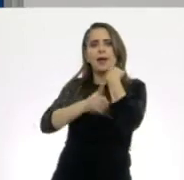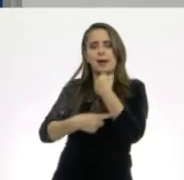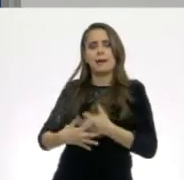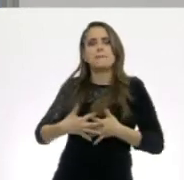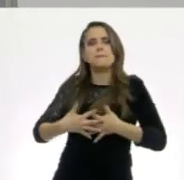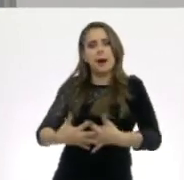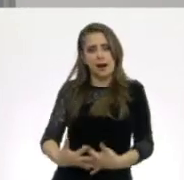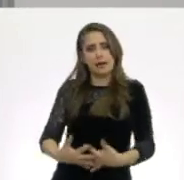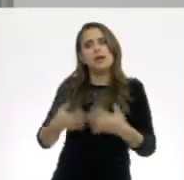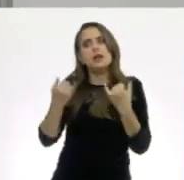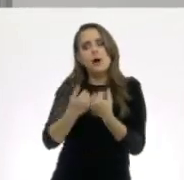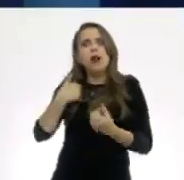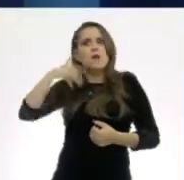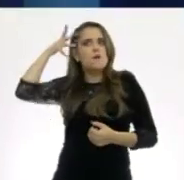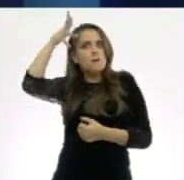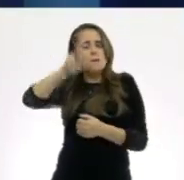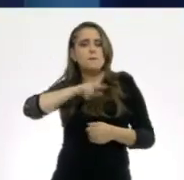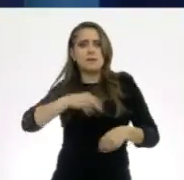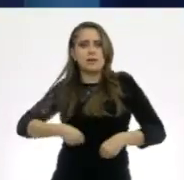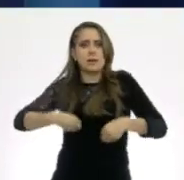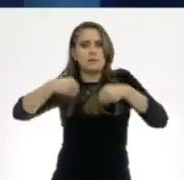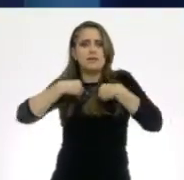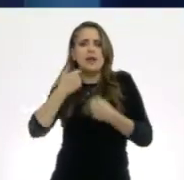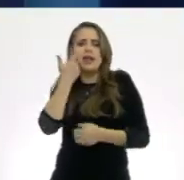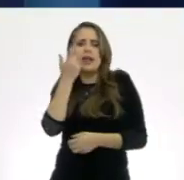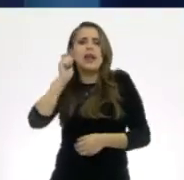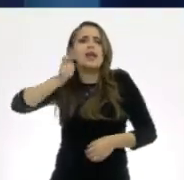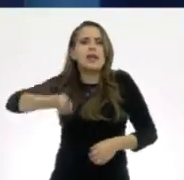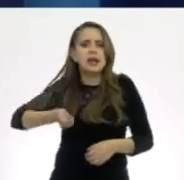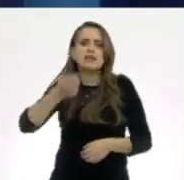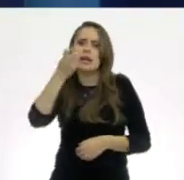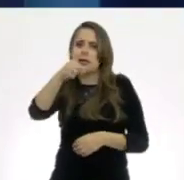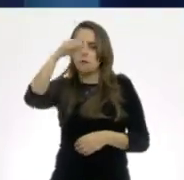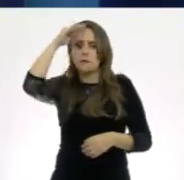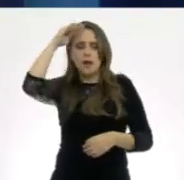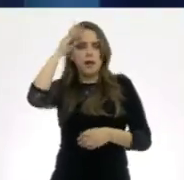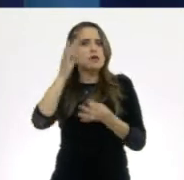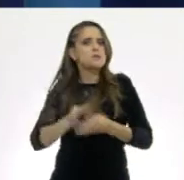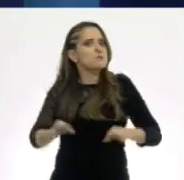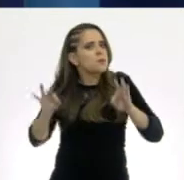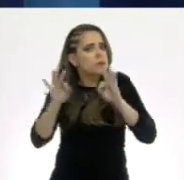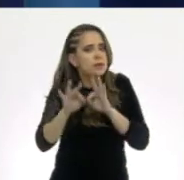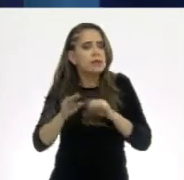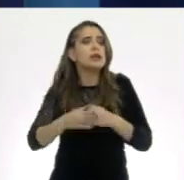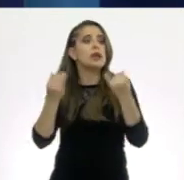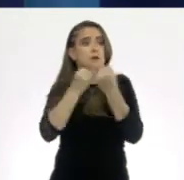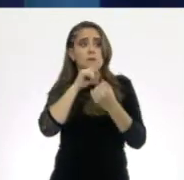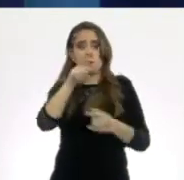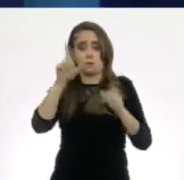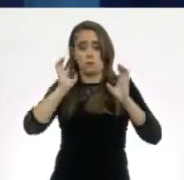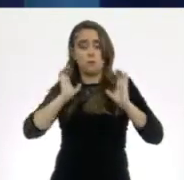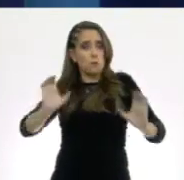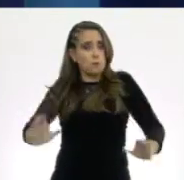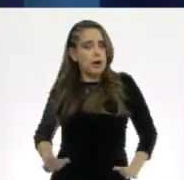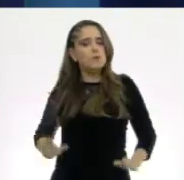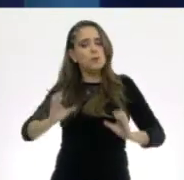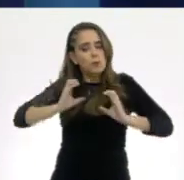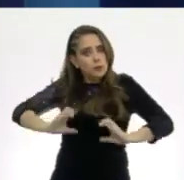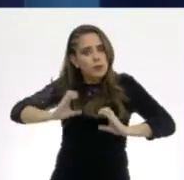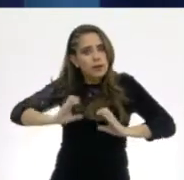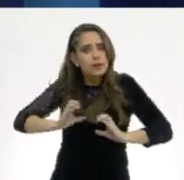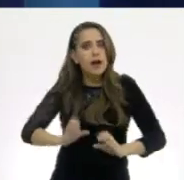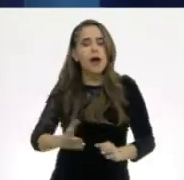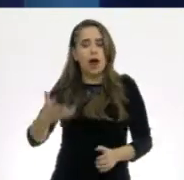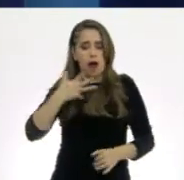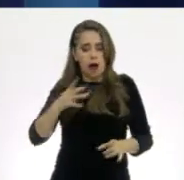queremos para nuestra vida. Recuerda que debemos mantenerlo limpio, conocer los cambios que tenemos e informarnos